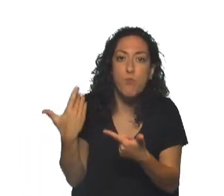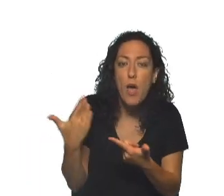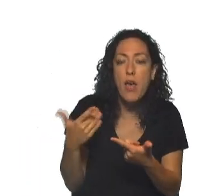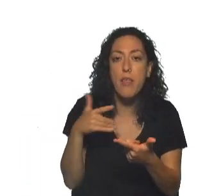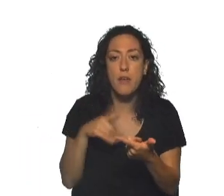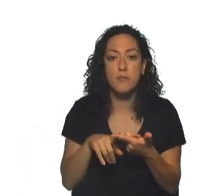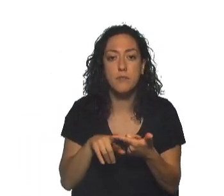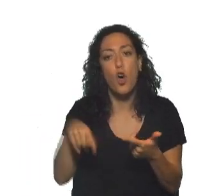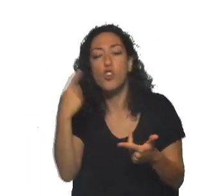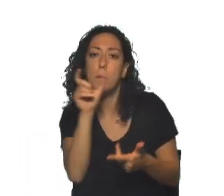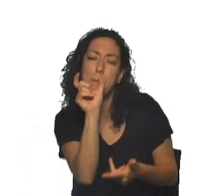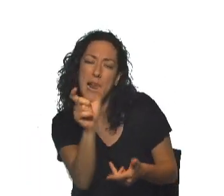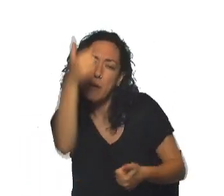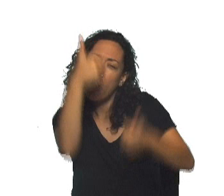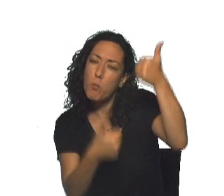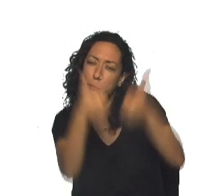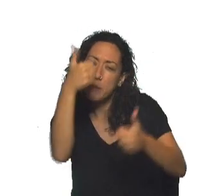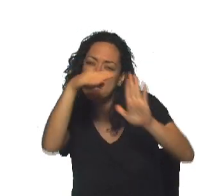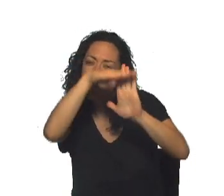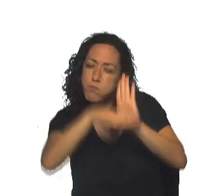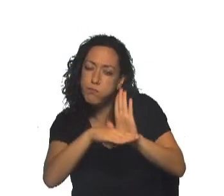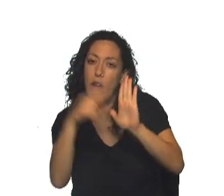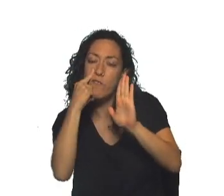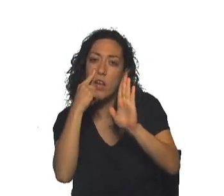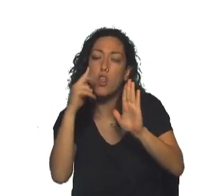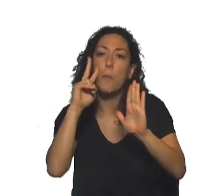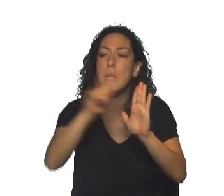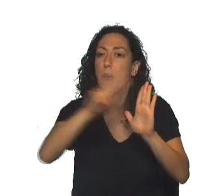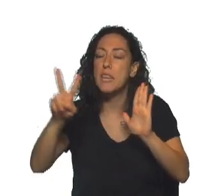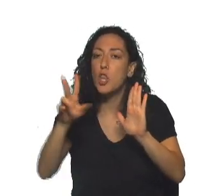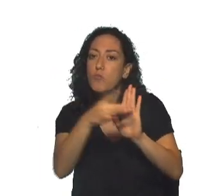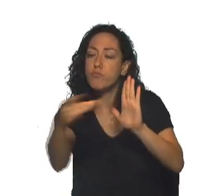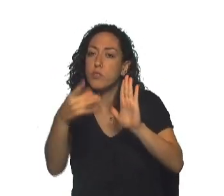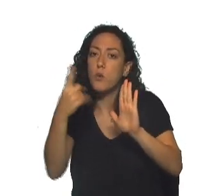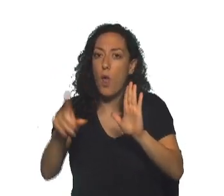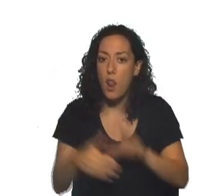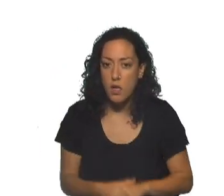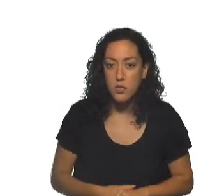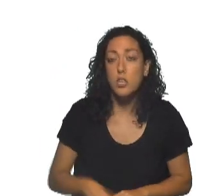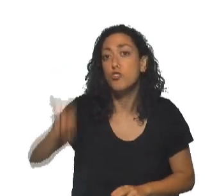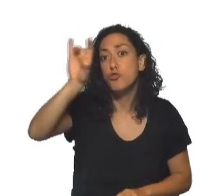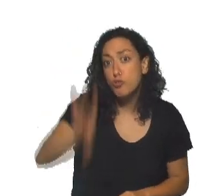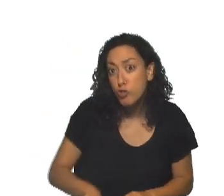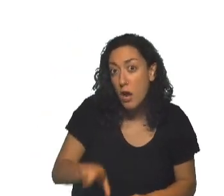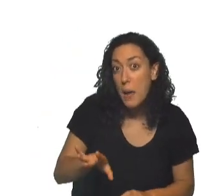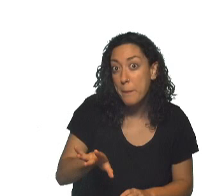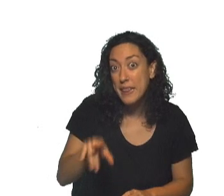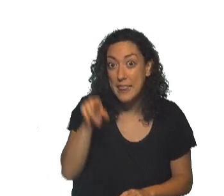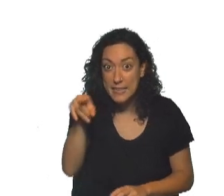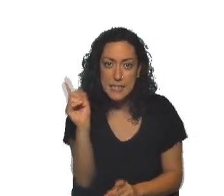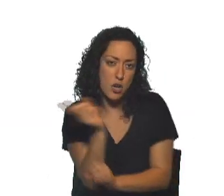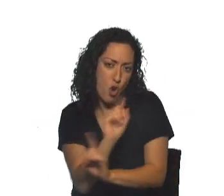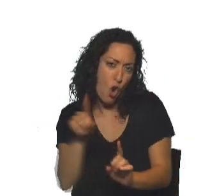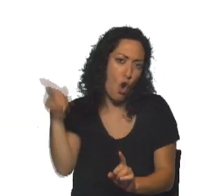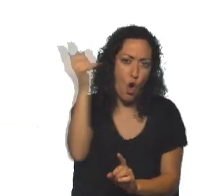cuáles eran las otras palabras que competían en el 2022 para quedar como la palabra del año, porque no era solamente inteligencia artificial.